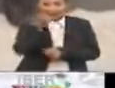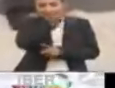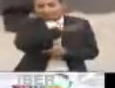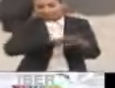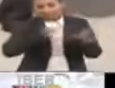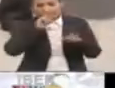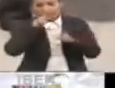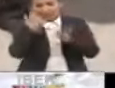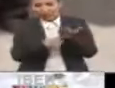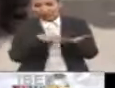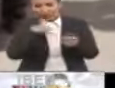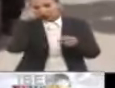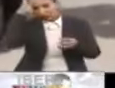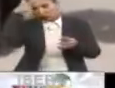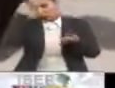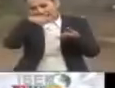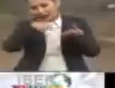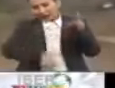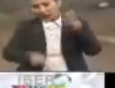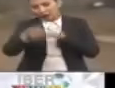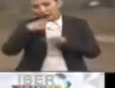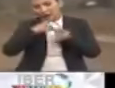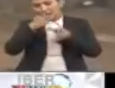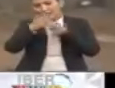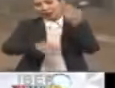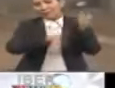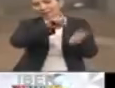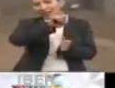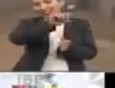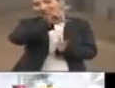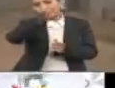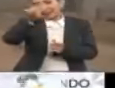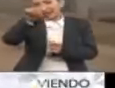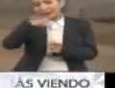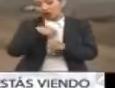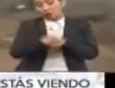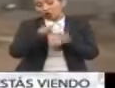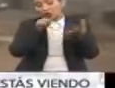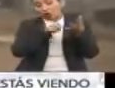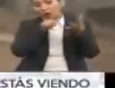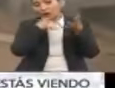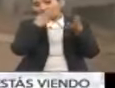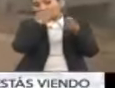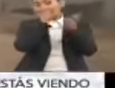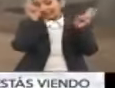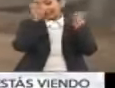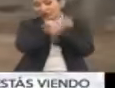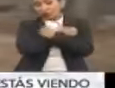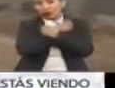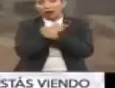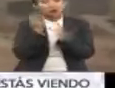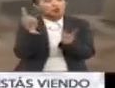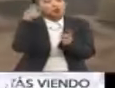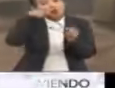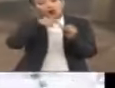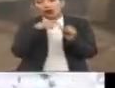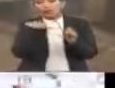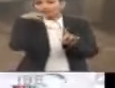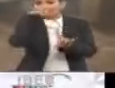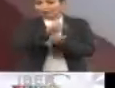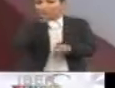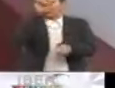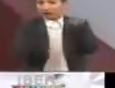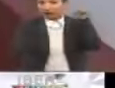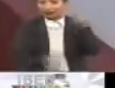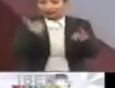panorama, dentro de los Objetivos de Desarrollo Sostenible 2030, el número 4 referente a la educación, tiene como una de sus metas